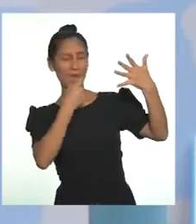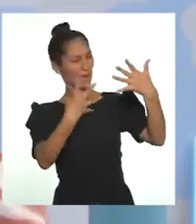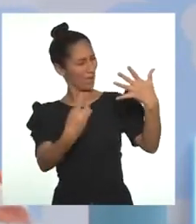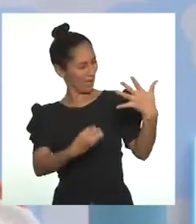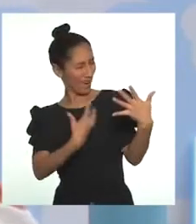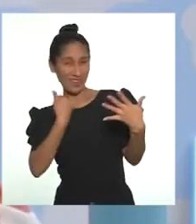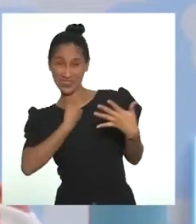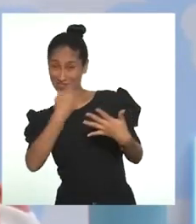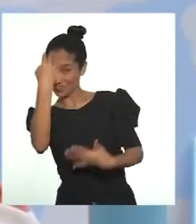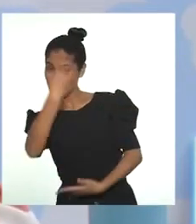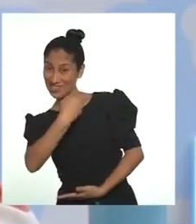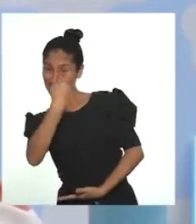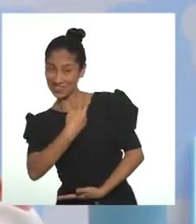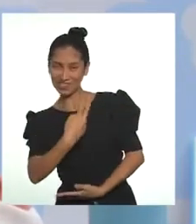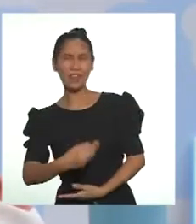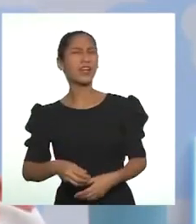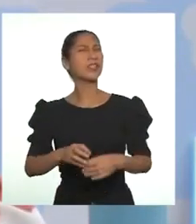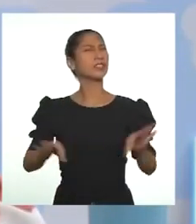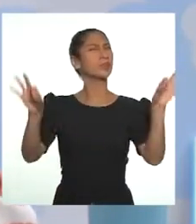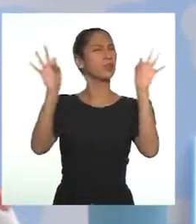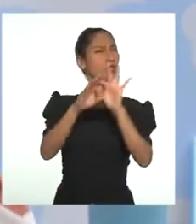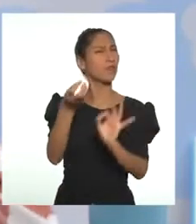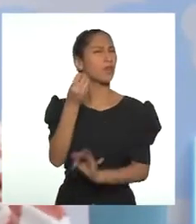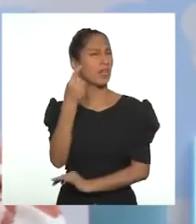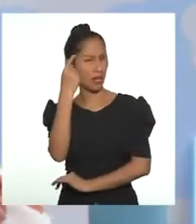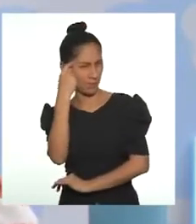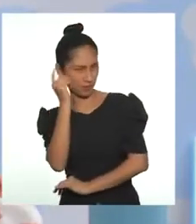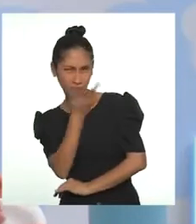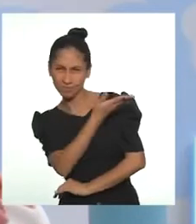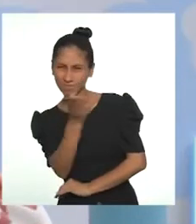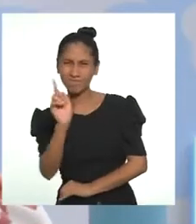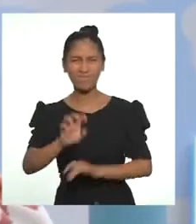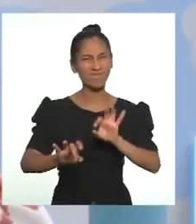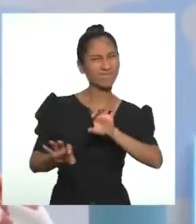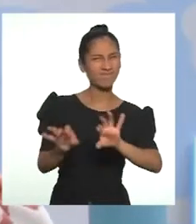A ver, déjenme ver qué piensan ustedes.